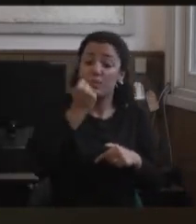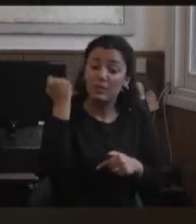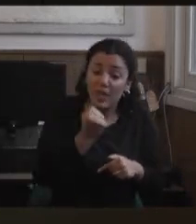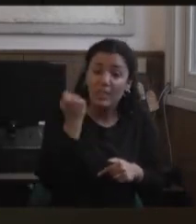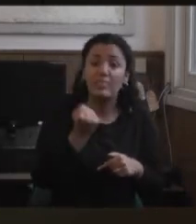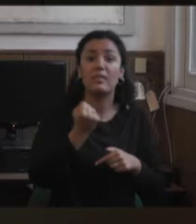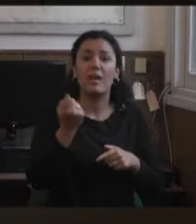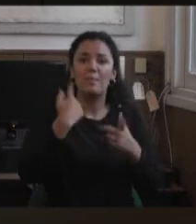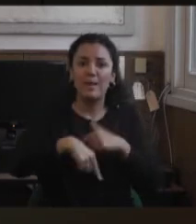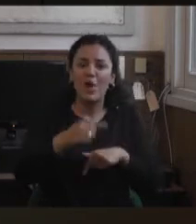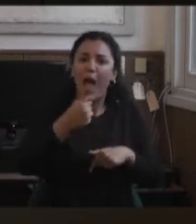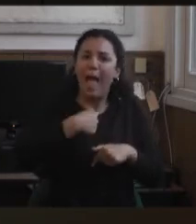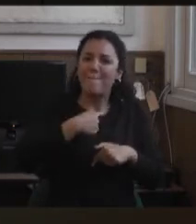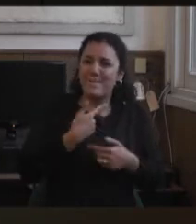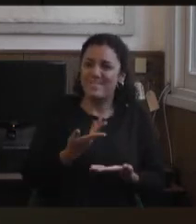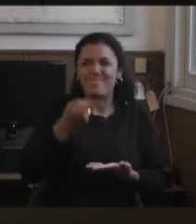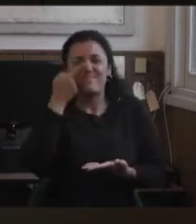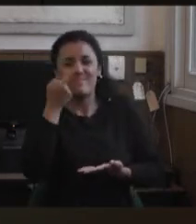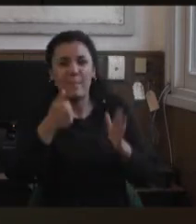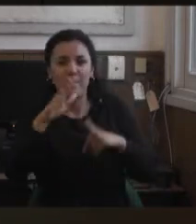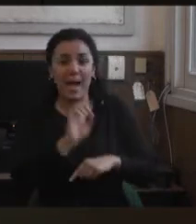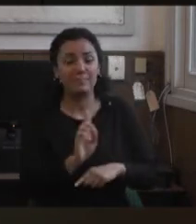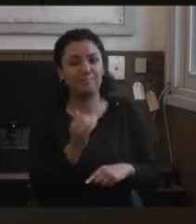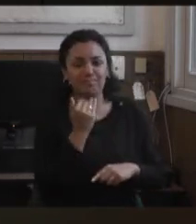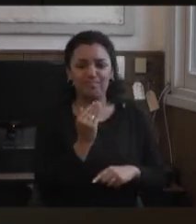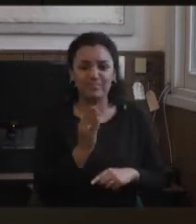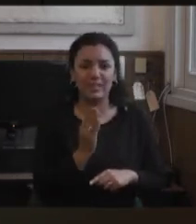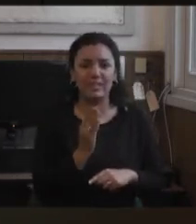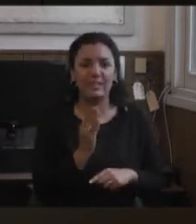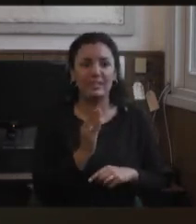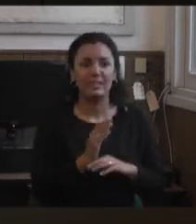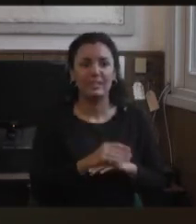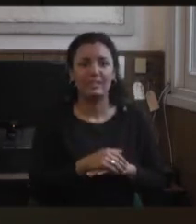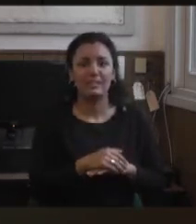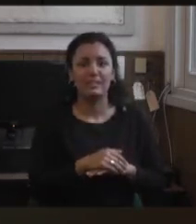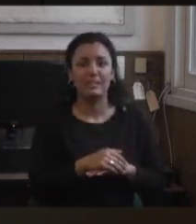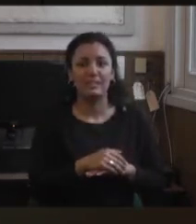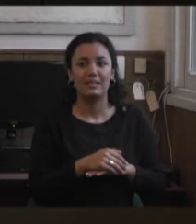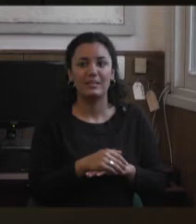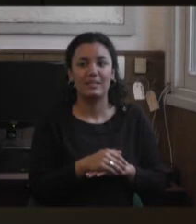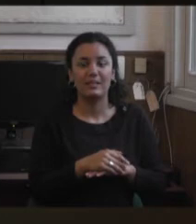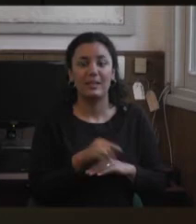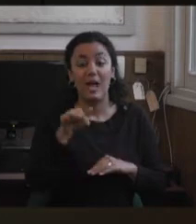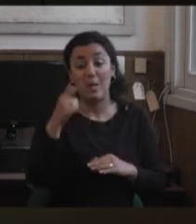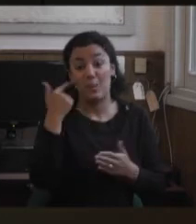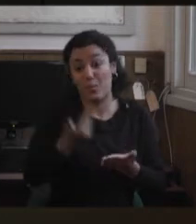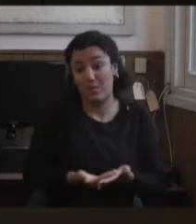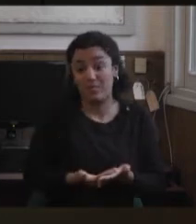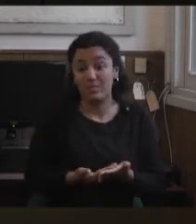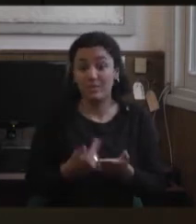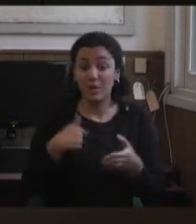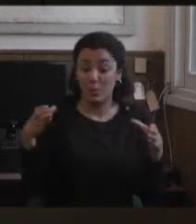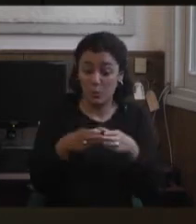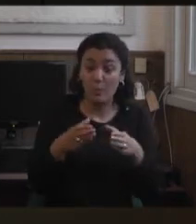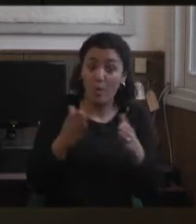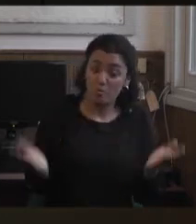pero no sé si es la que más me identifica. Y ahí también están nosotras, a ver qué hacemos. Lo que ellos plantean, que su causa de la